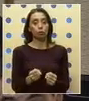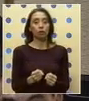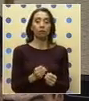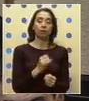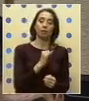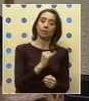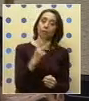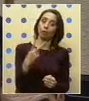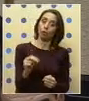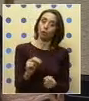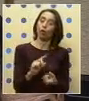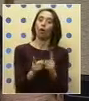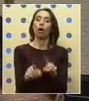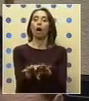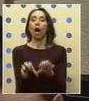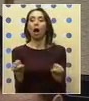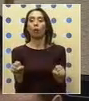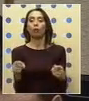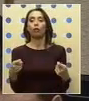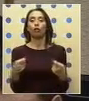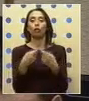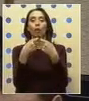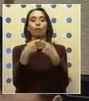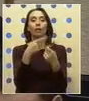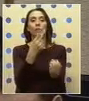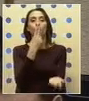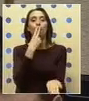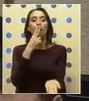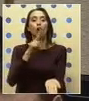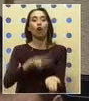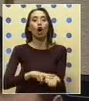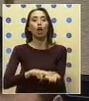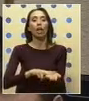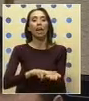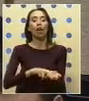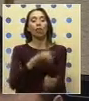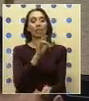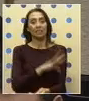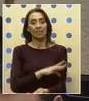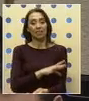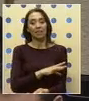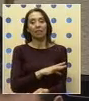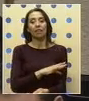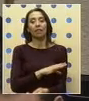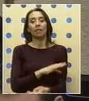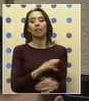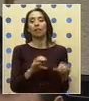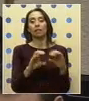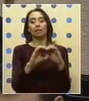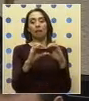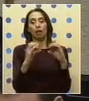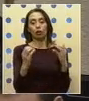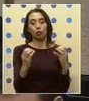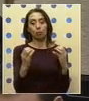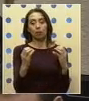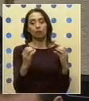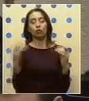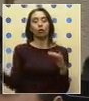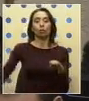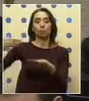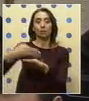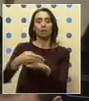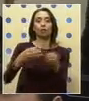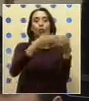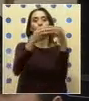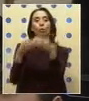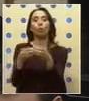que se llegue a un virtual acuerdo en el conflicto de correos de Chile. Ha visitado nuestra corporación la delegación de la región